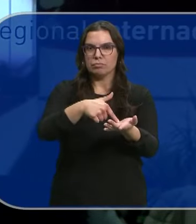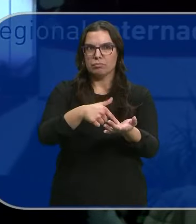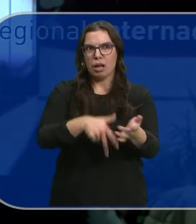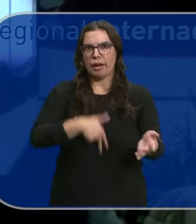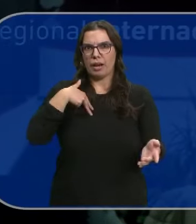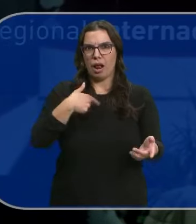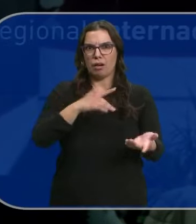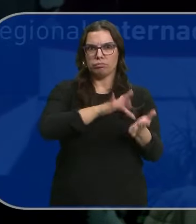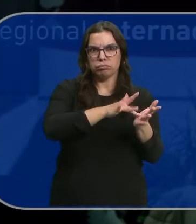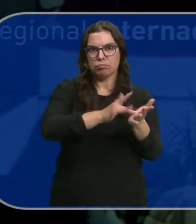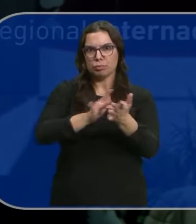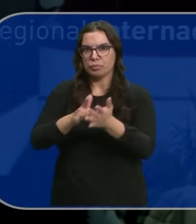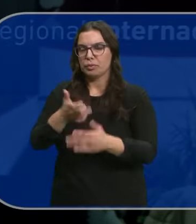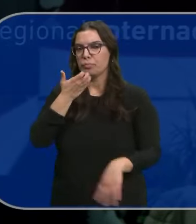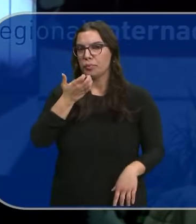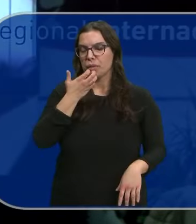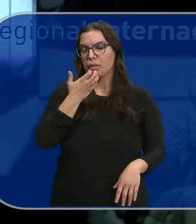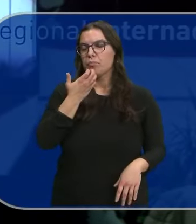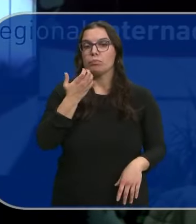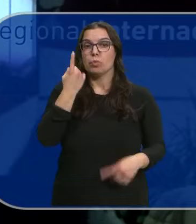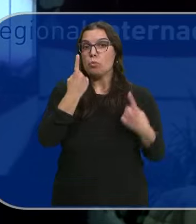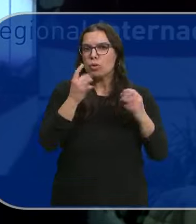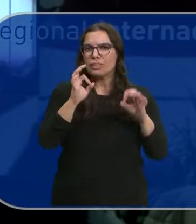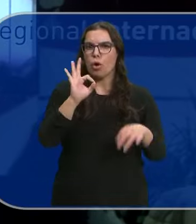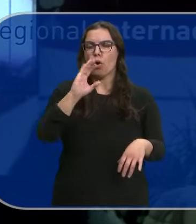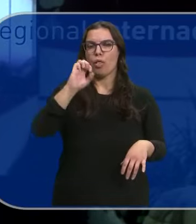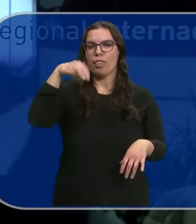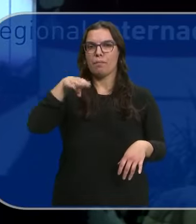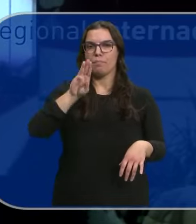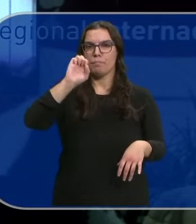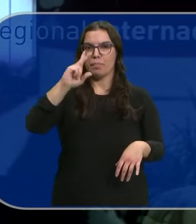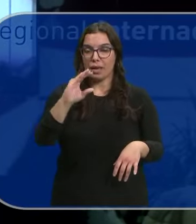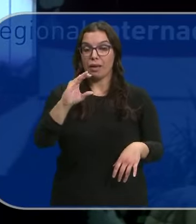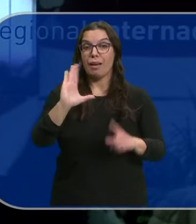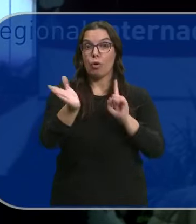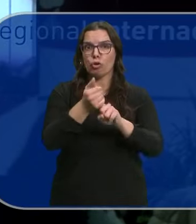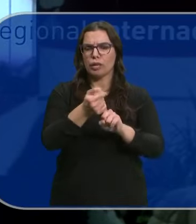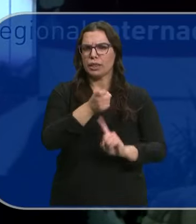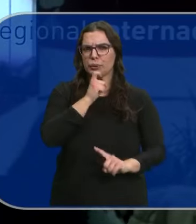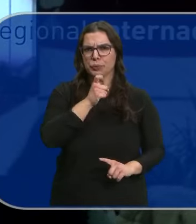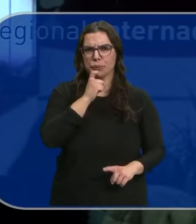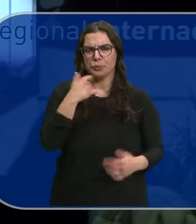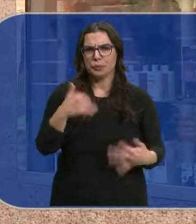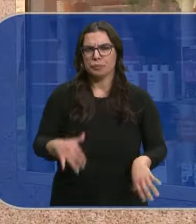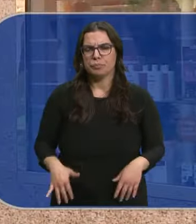generalizado Un gran ejemplo Es el Ocempic Adquirir este fármaco Se ha convertido En una tarea Muy complicada